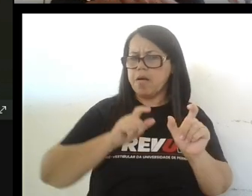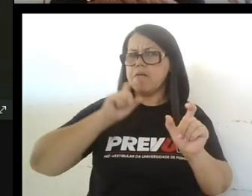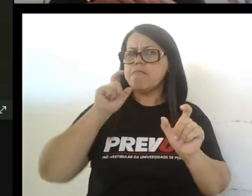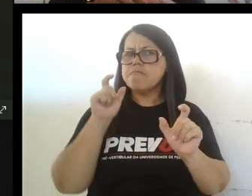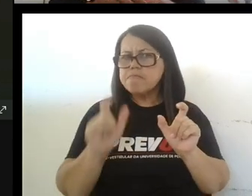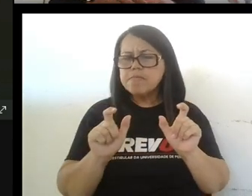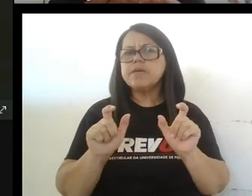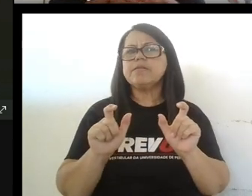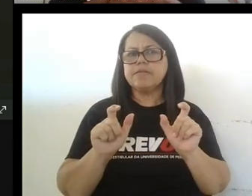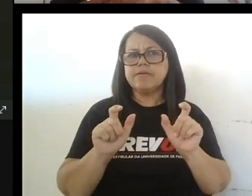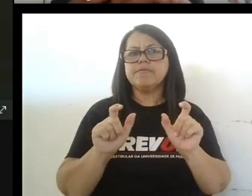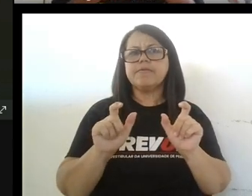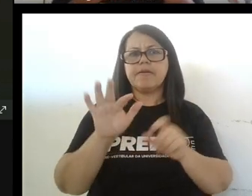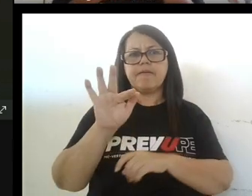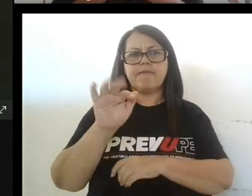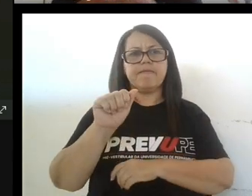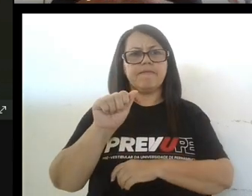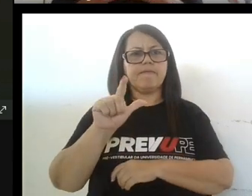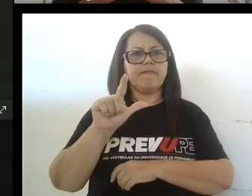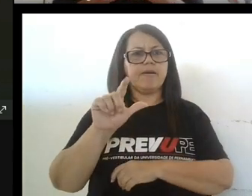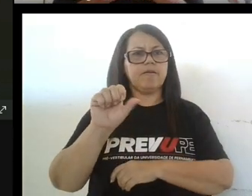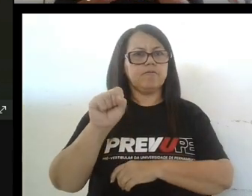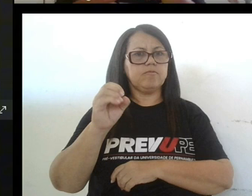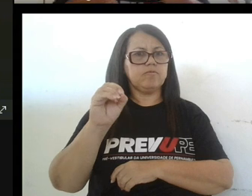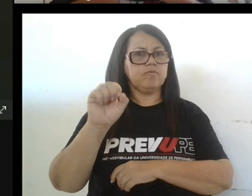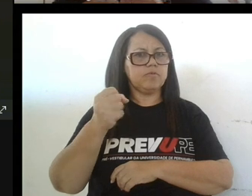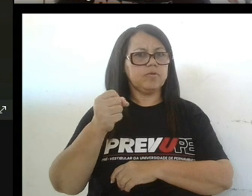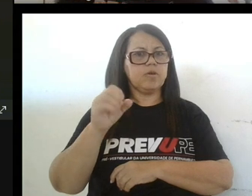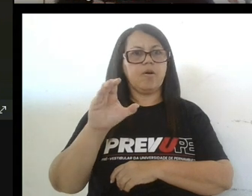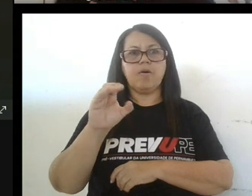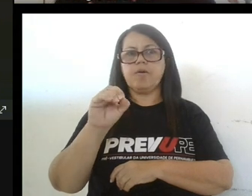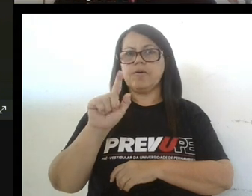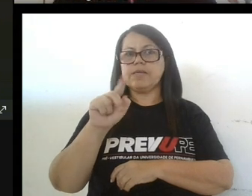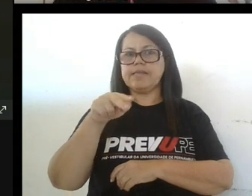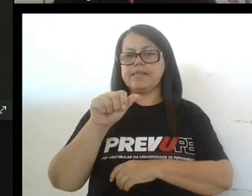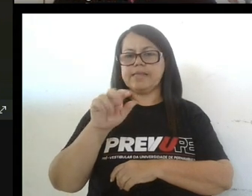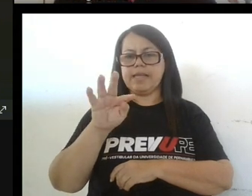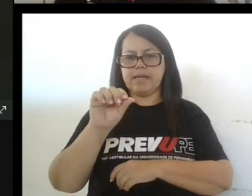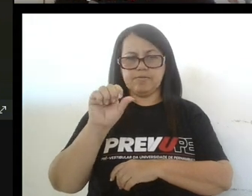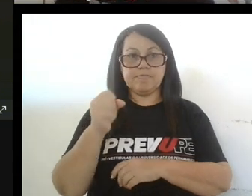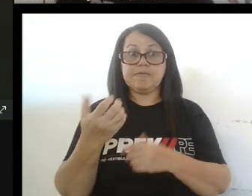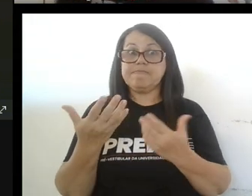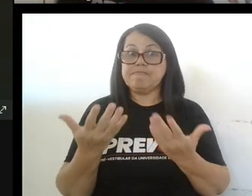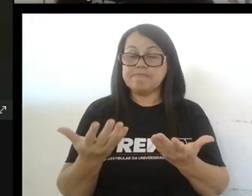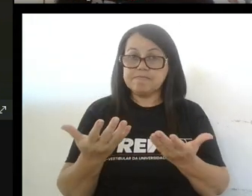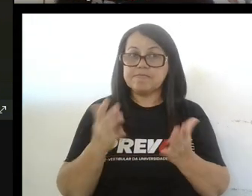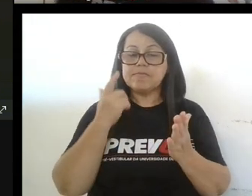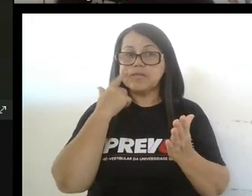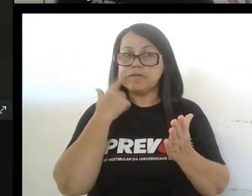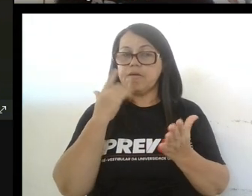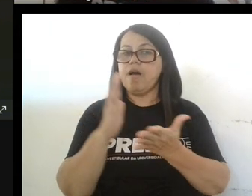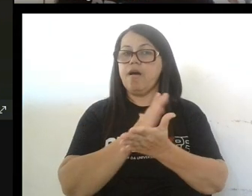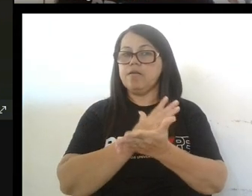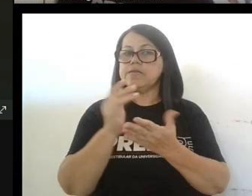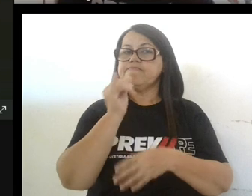falsos cognados o sea de los heterosemánticos a los traemos os presentamos algunos